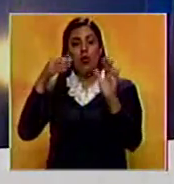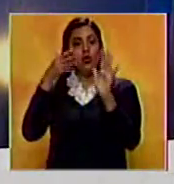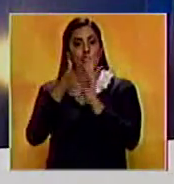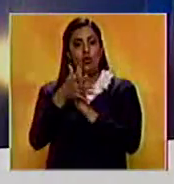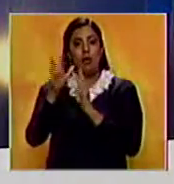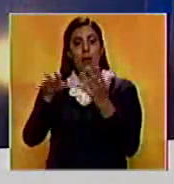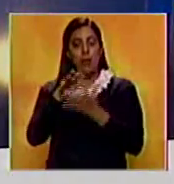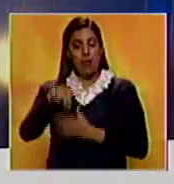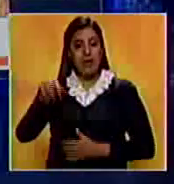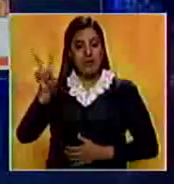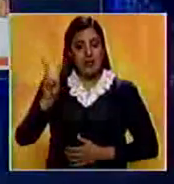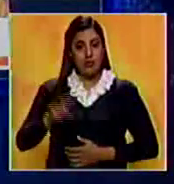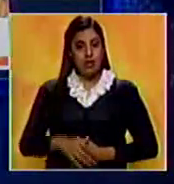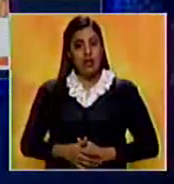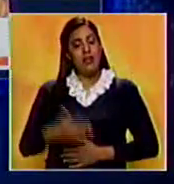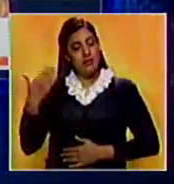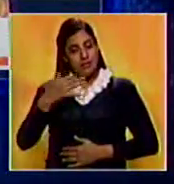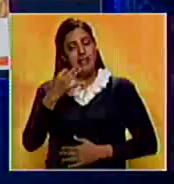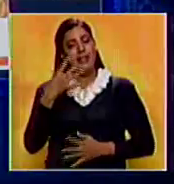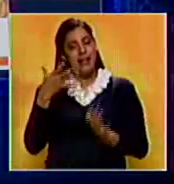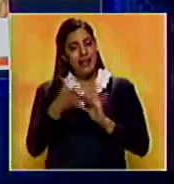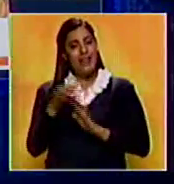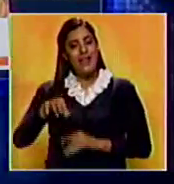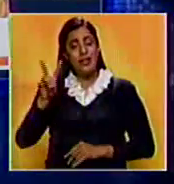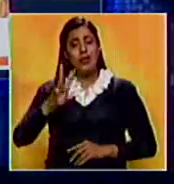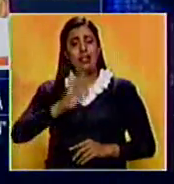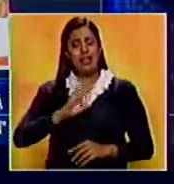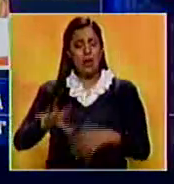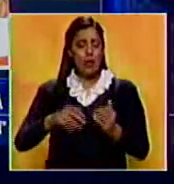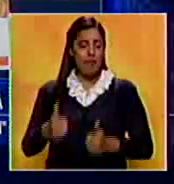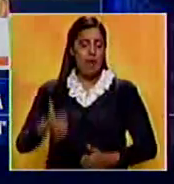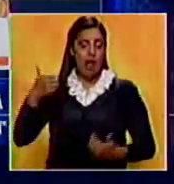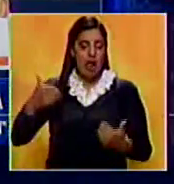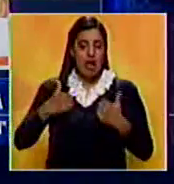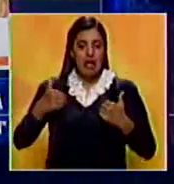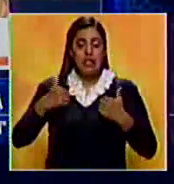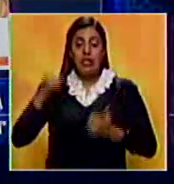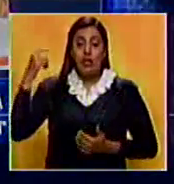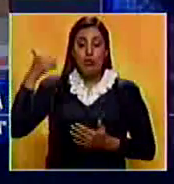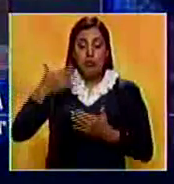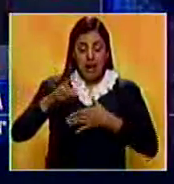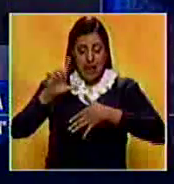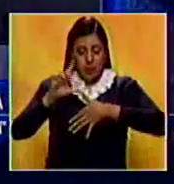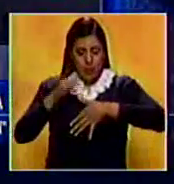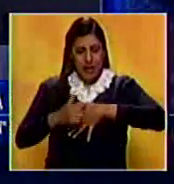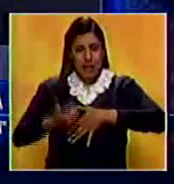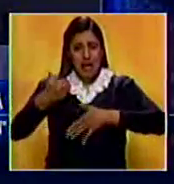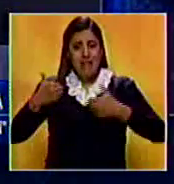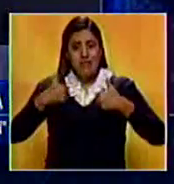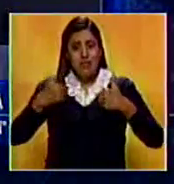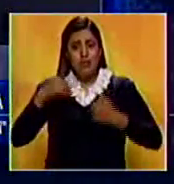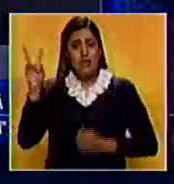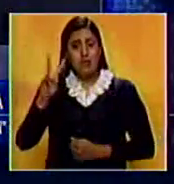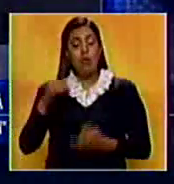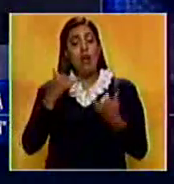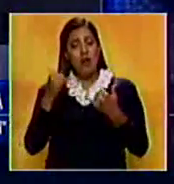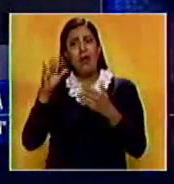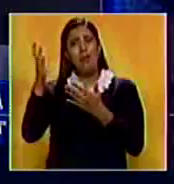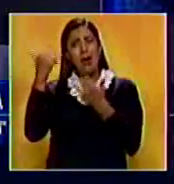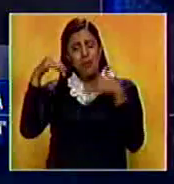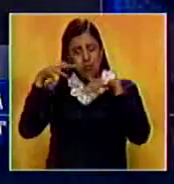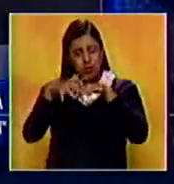sobre el caso Venezuela. García asegura que Venezuela vive la situación más dramática de América e instó a los países a